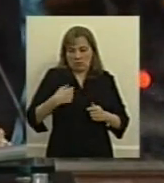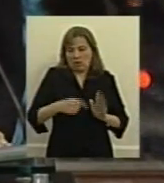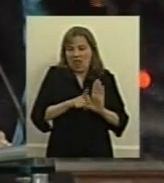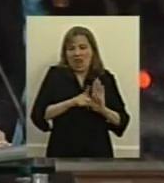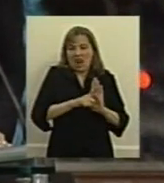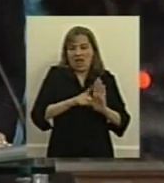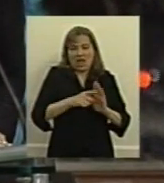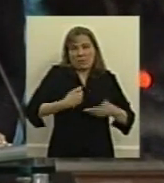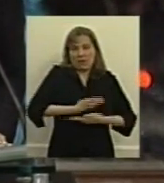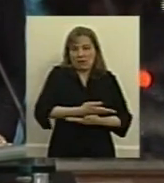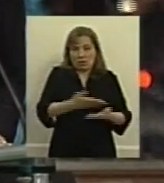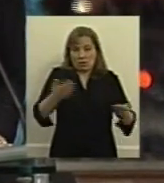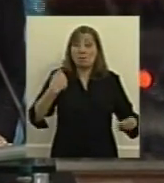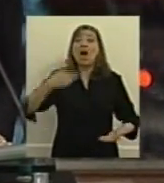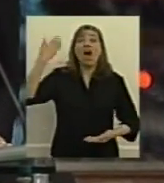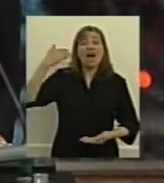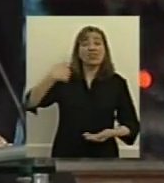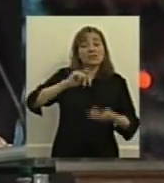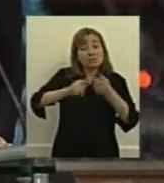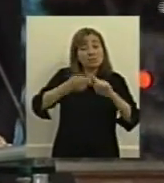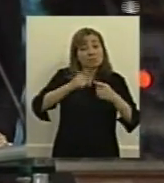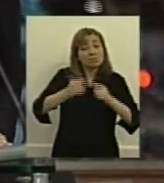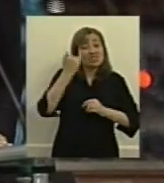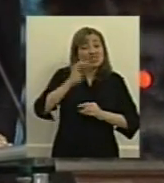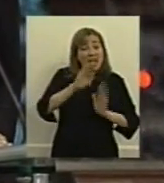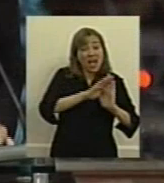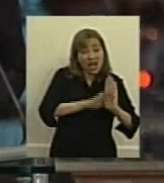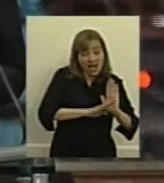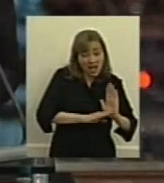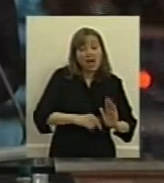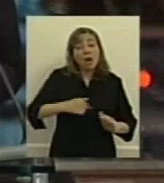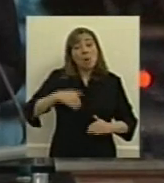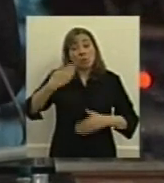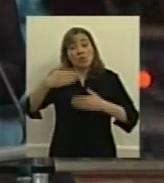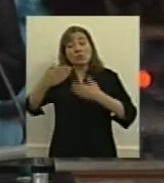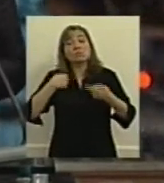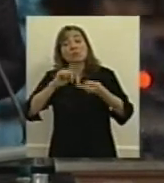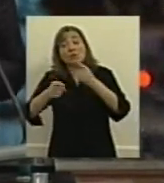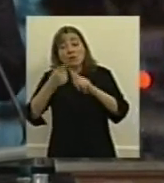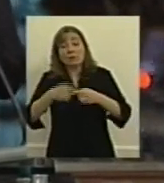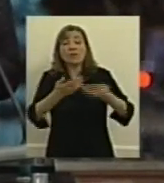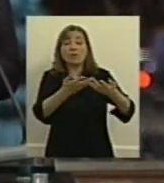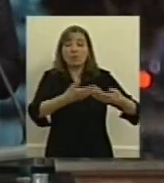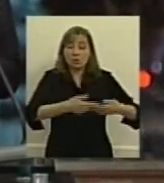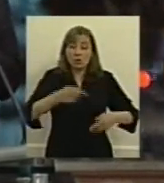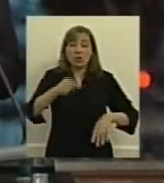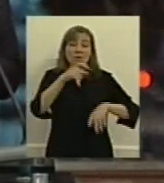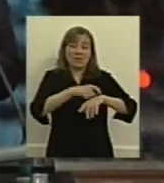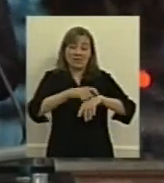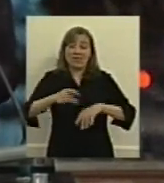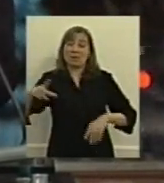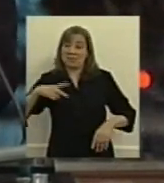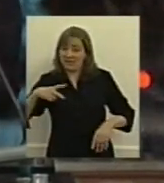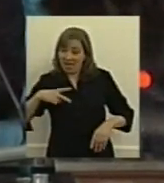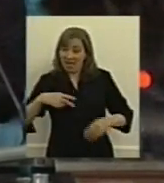y creo que así como hemos acordado muchísimas cosas vamos a poder acordar que funcionen las prepagas que funcionen las